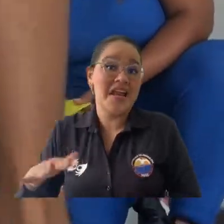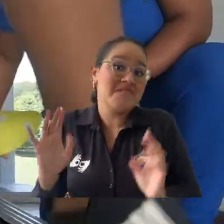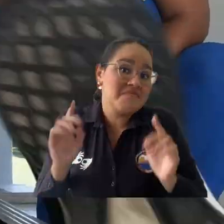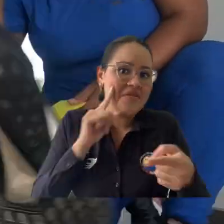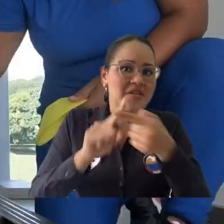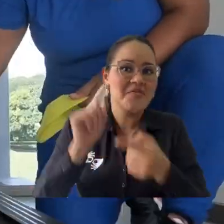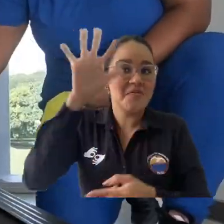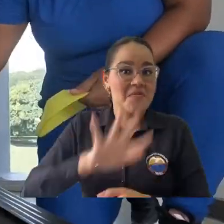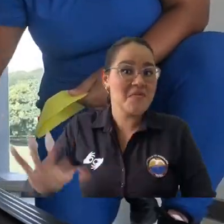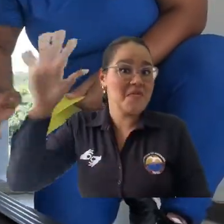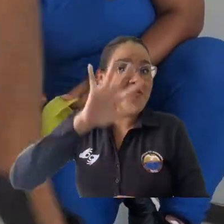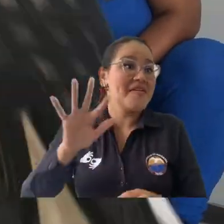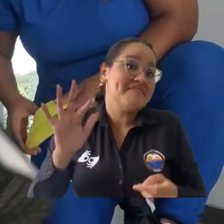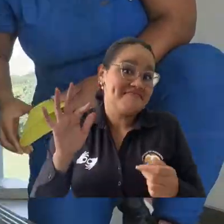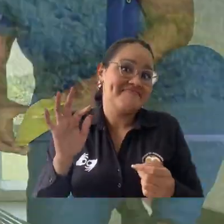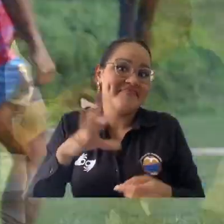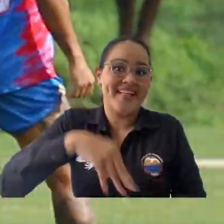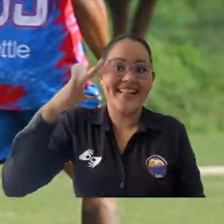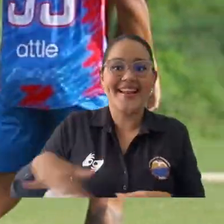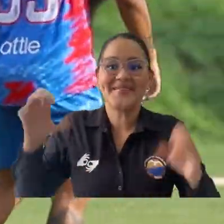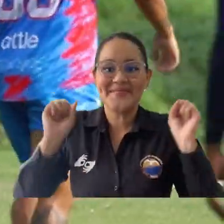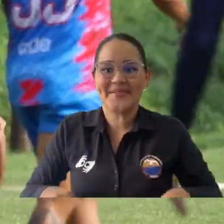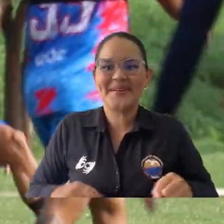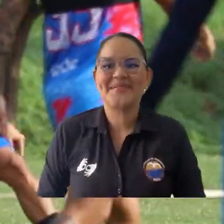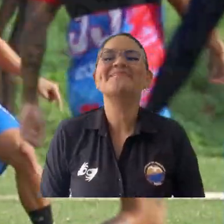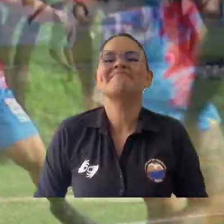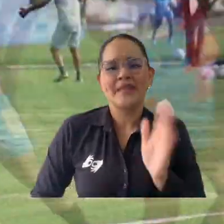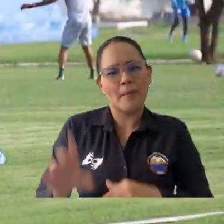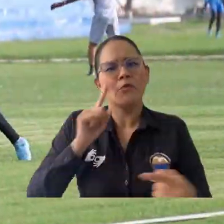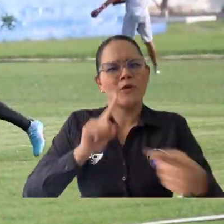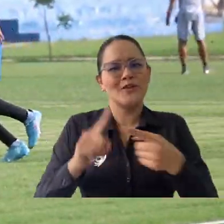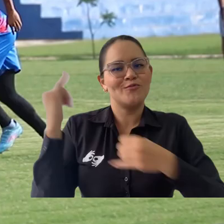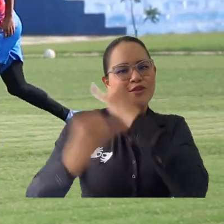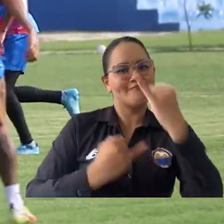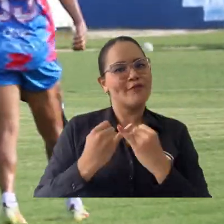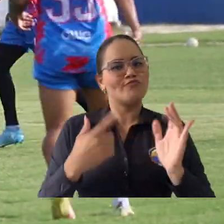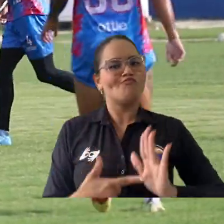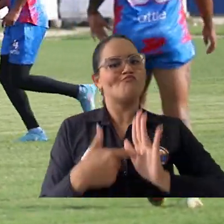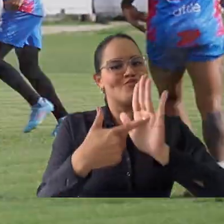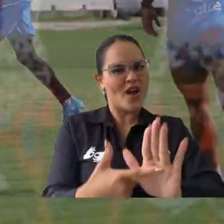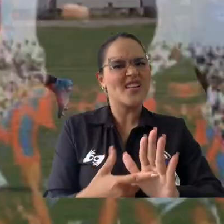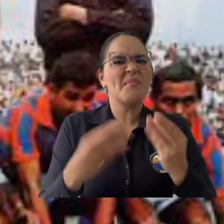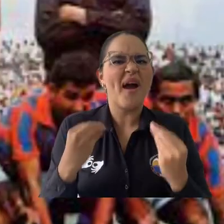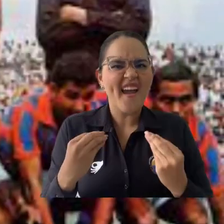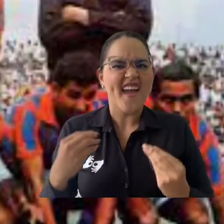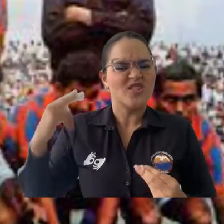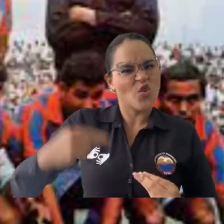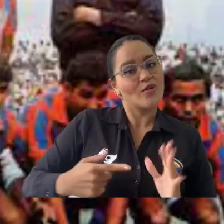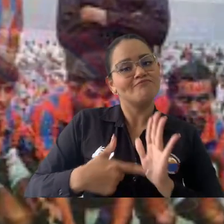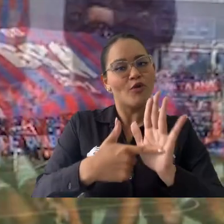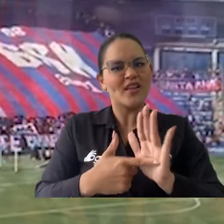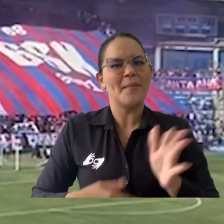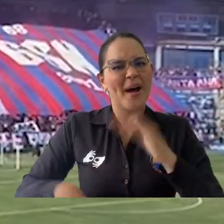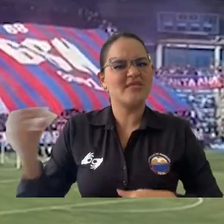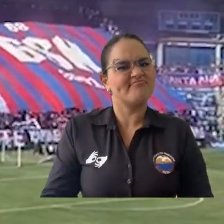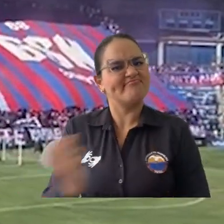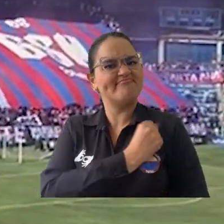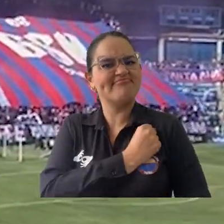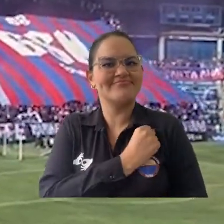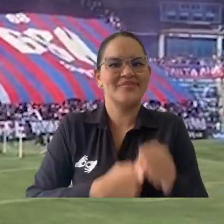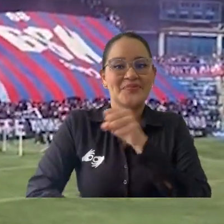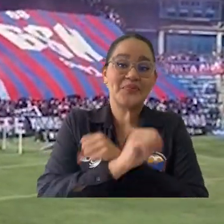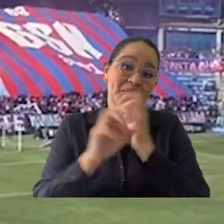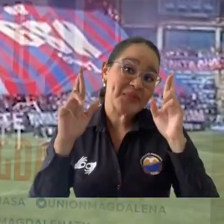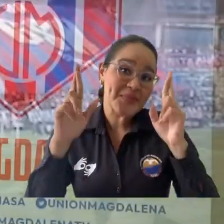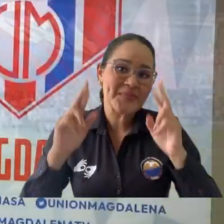instituciones, sino para el departamento del Magdalena en general. La futura alianza también permitirá fortalecer la imagen del club de fútbol para revivir su historia y afianzar el